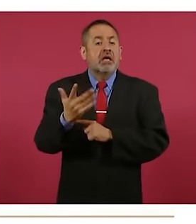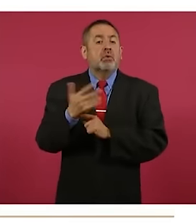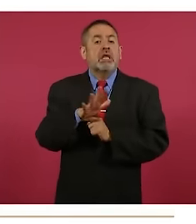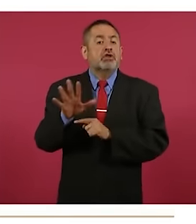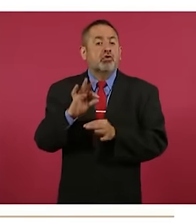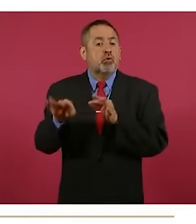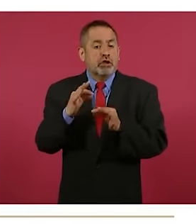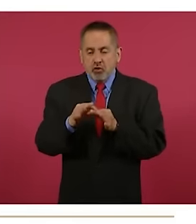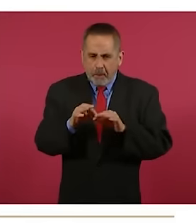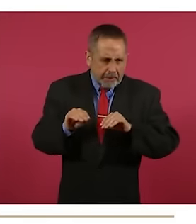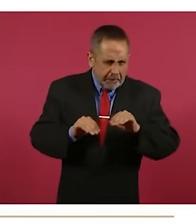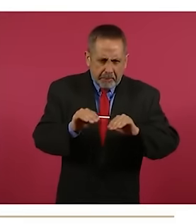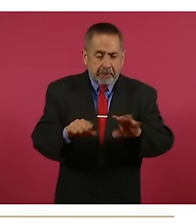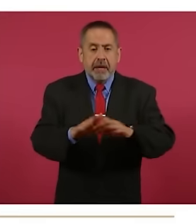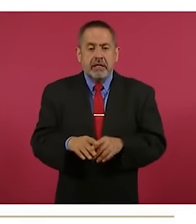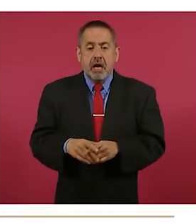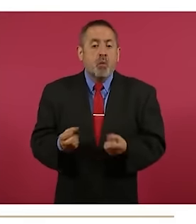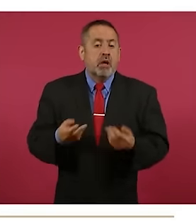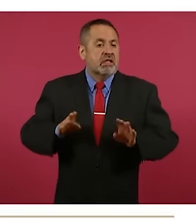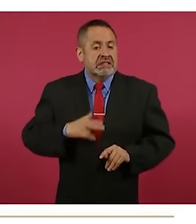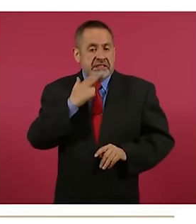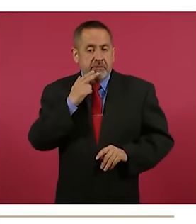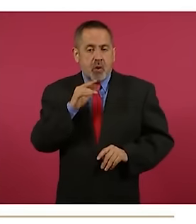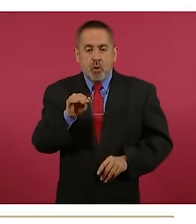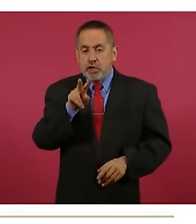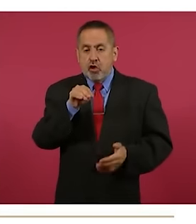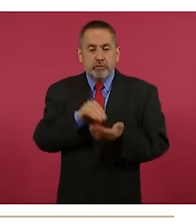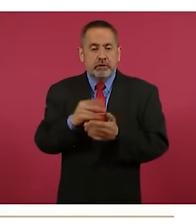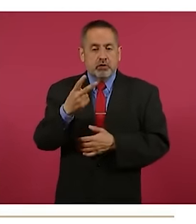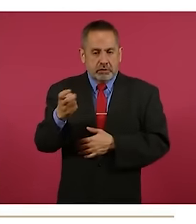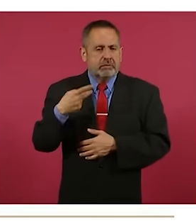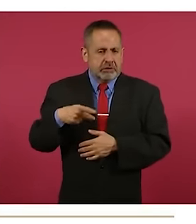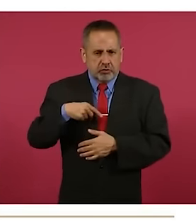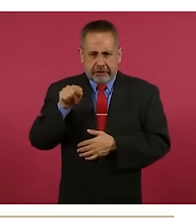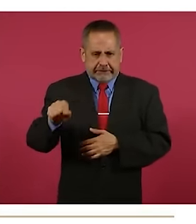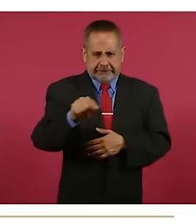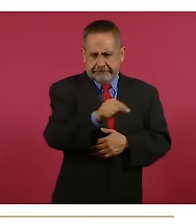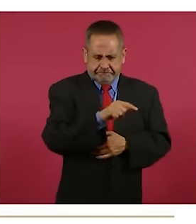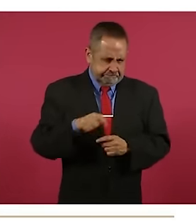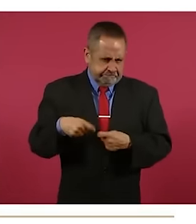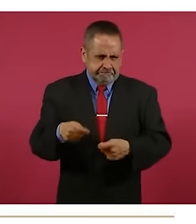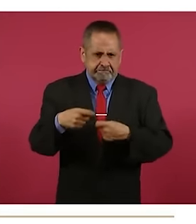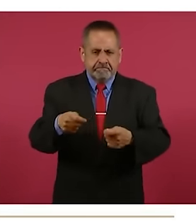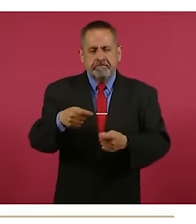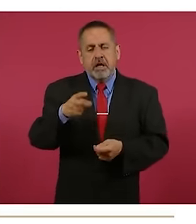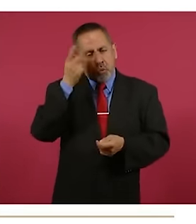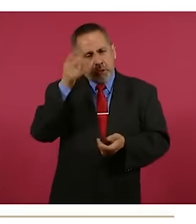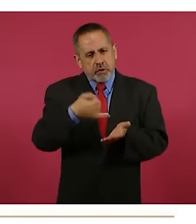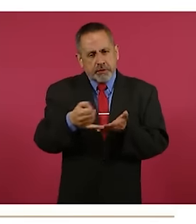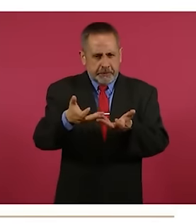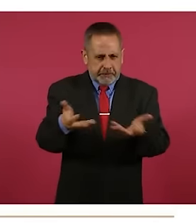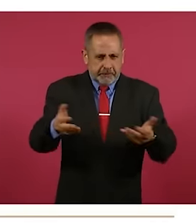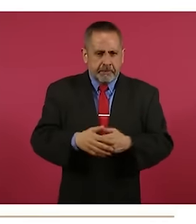por ciento y se van a beneficiar 42 mil 200 productores y se van